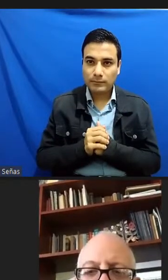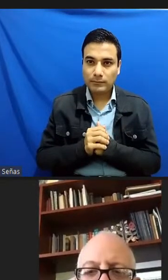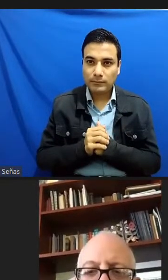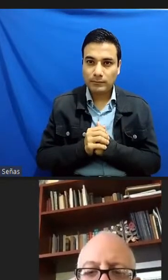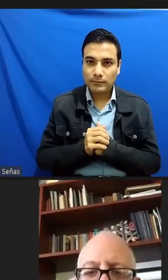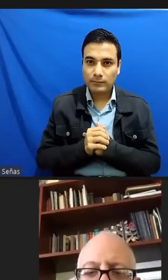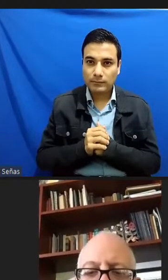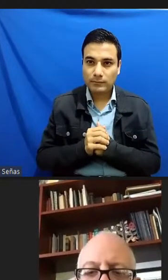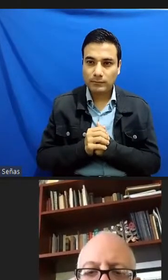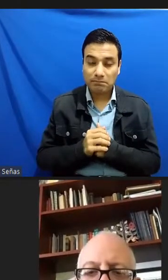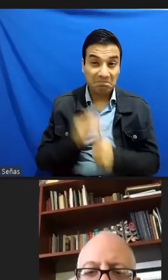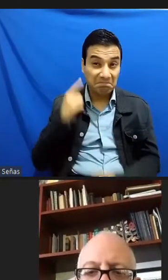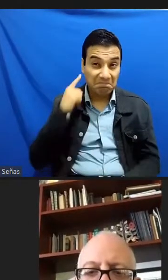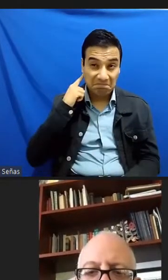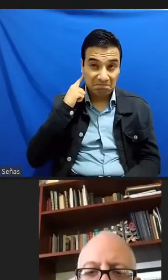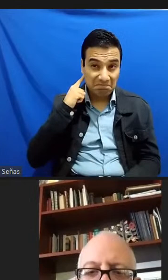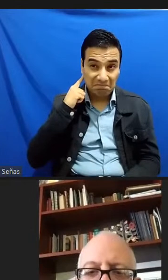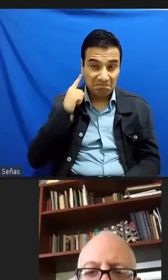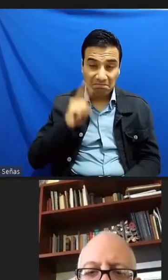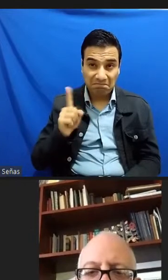no la escuché bien disculpe